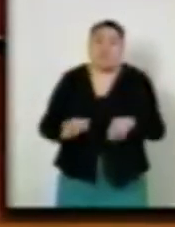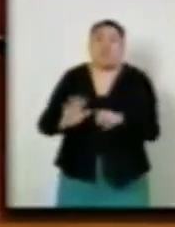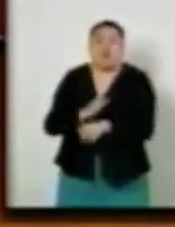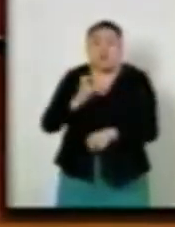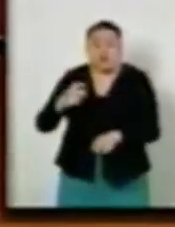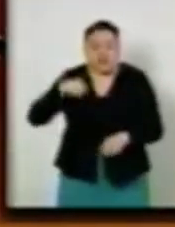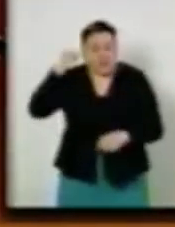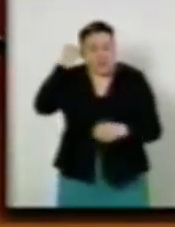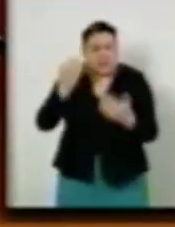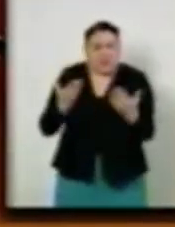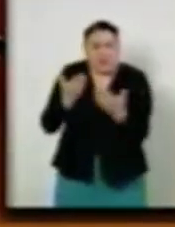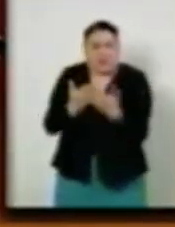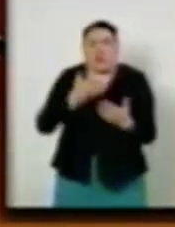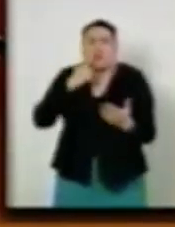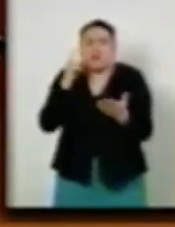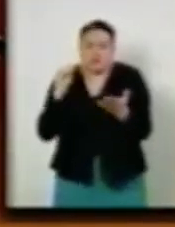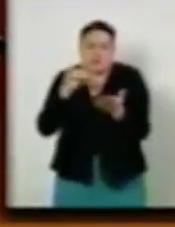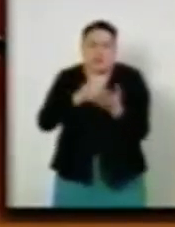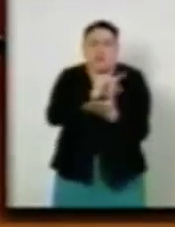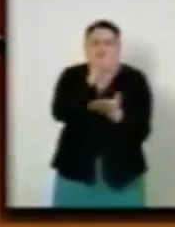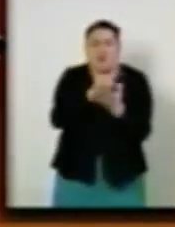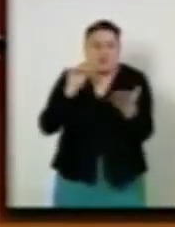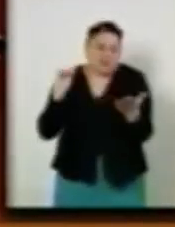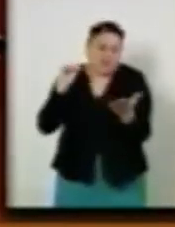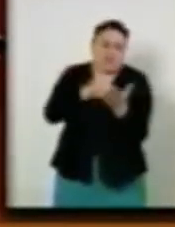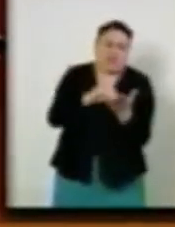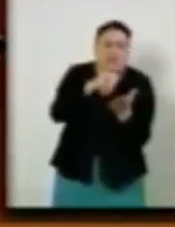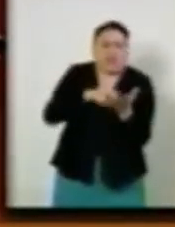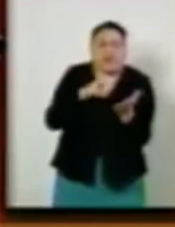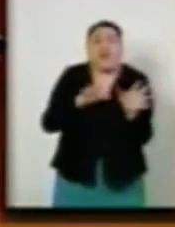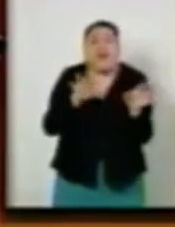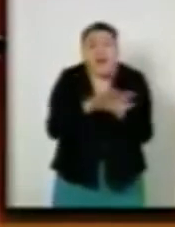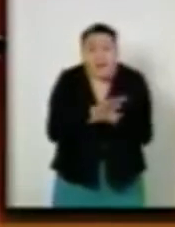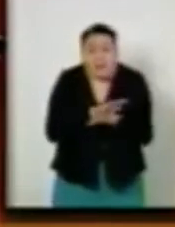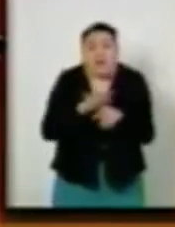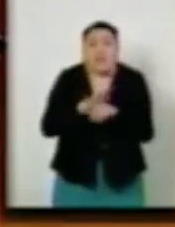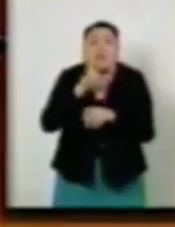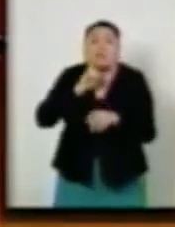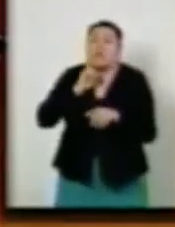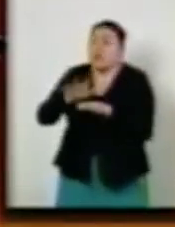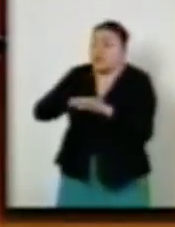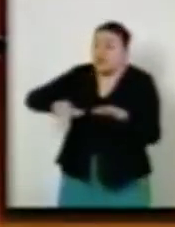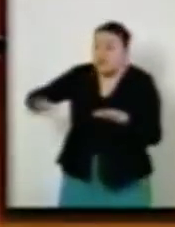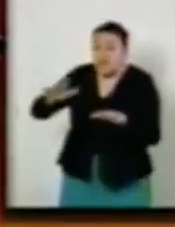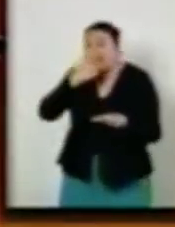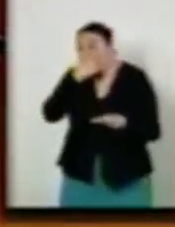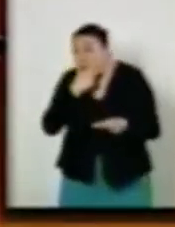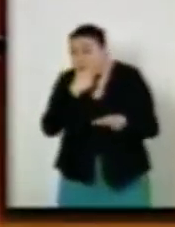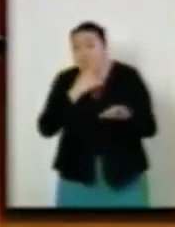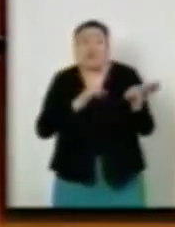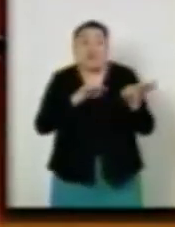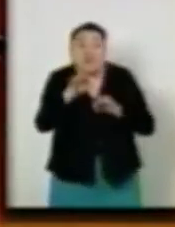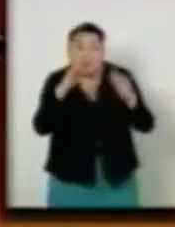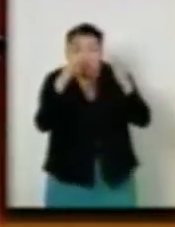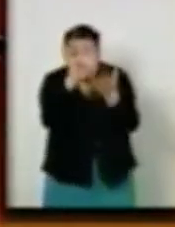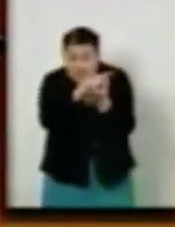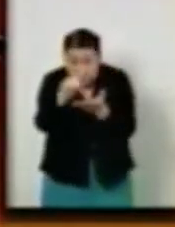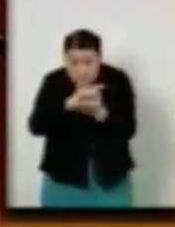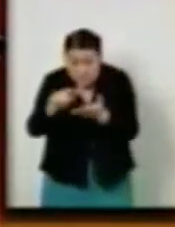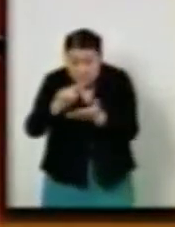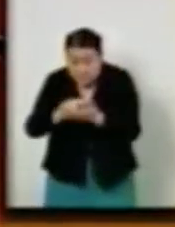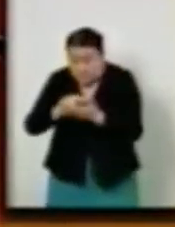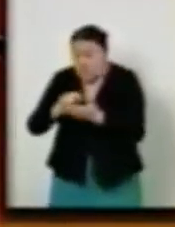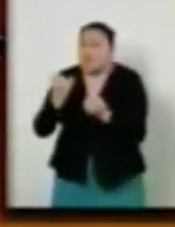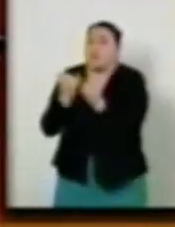que considero realizar una de las ecuaciones a las leyes que amparen y protejan los derechos de los trabajadores domésticos,